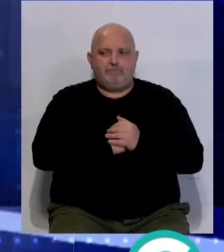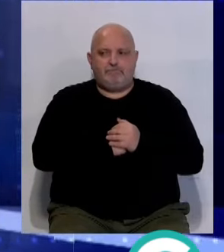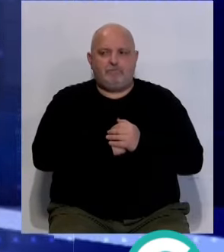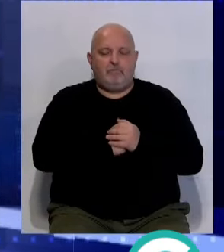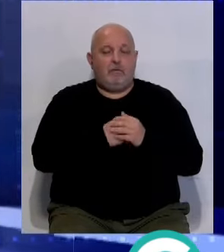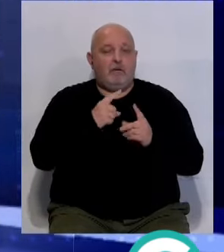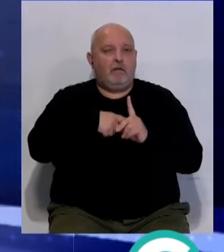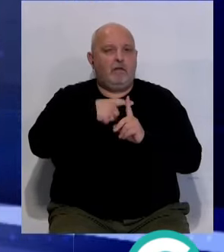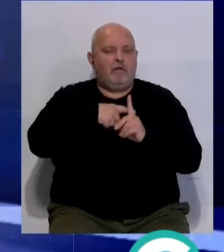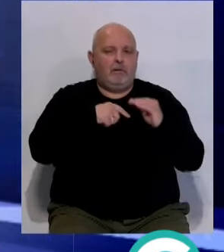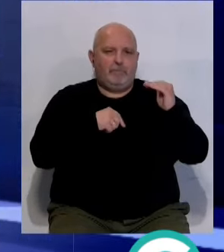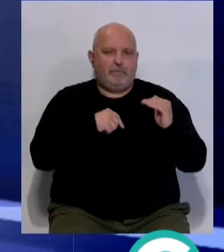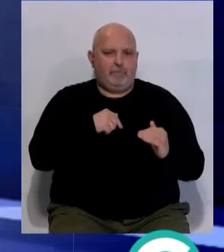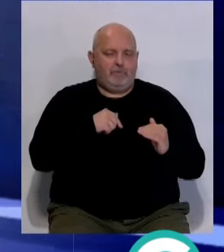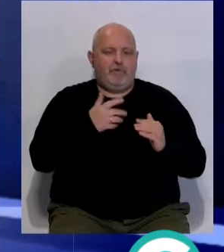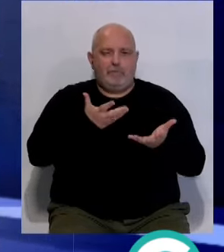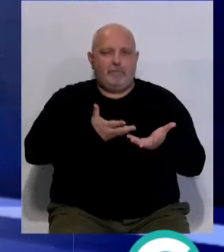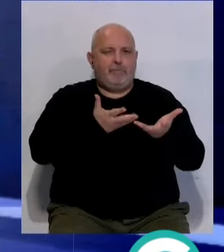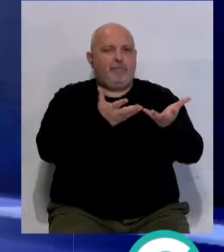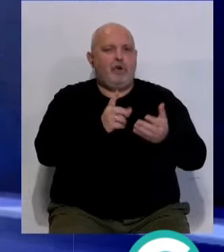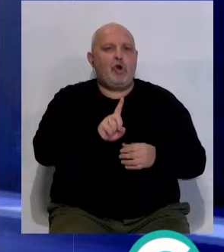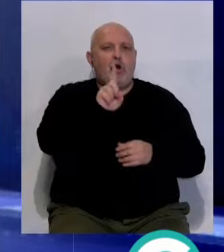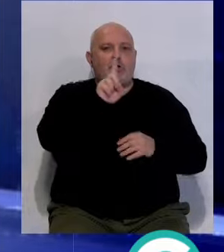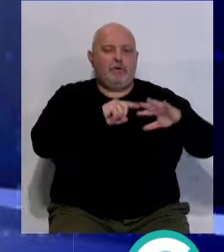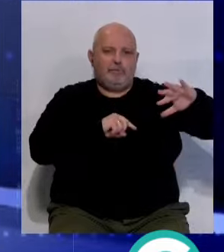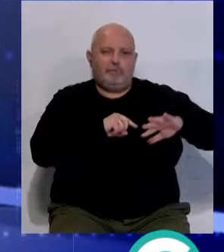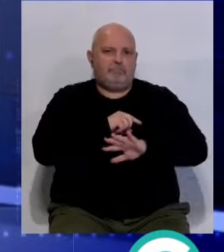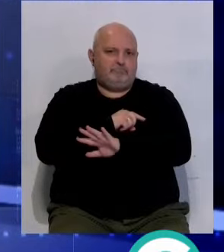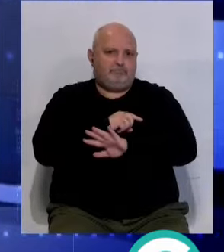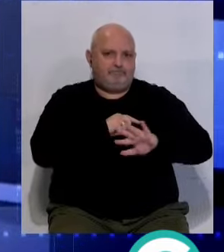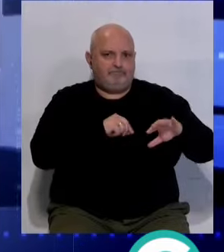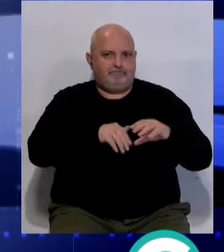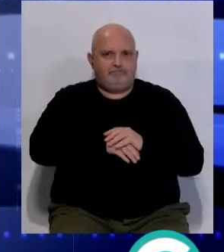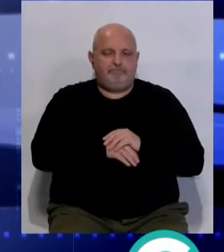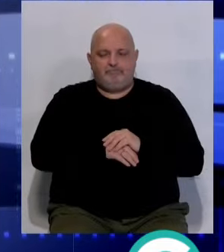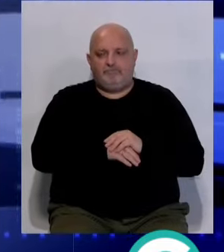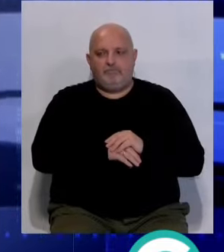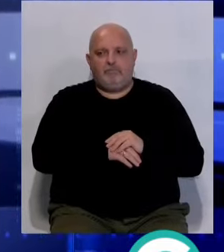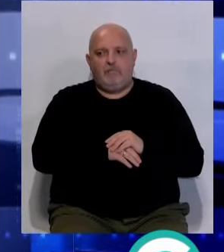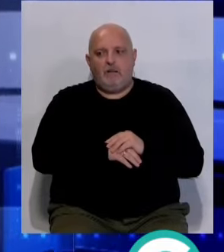Las temperaturas en descenso y los vientos soplarán del norte y del noroeste en el litoral.